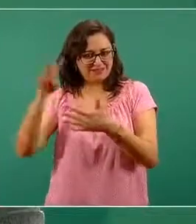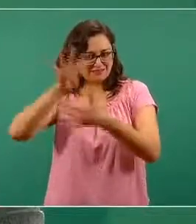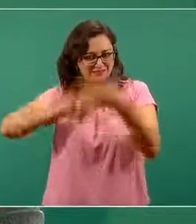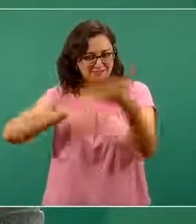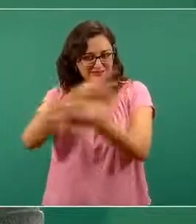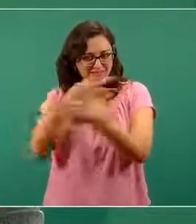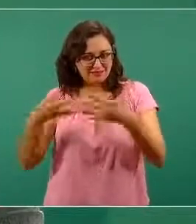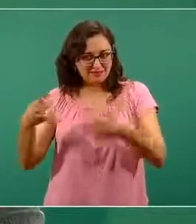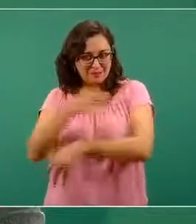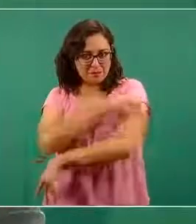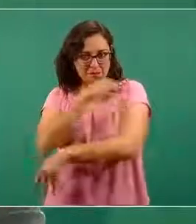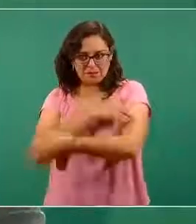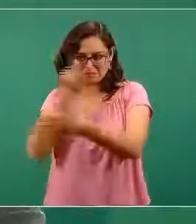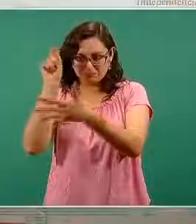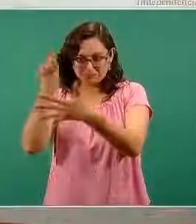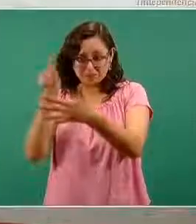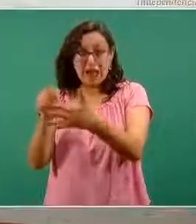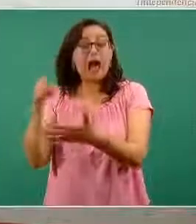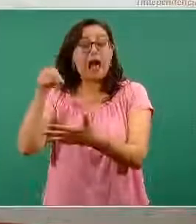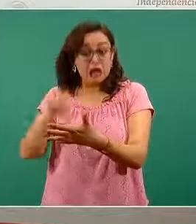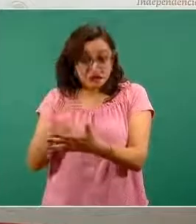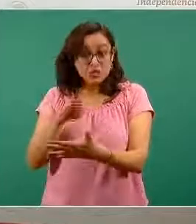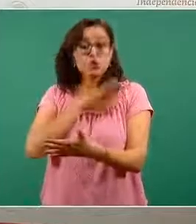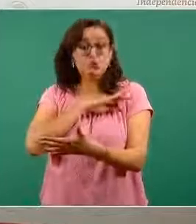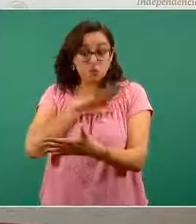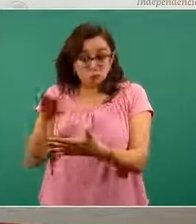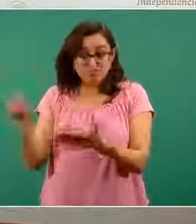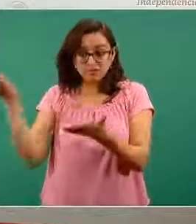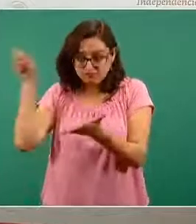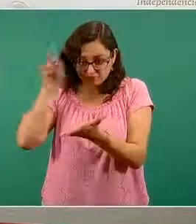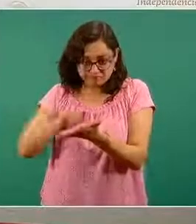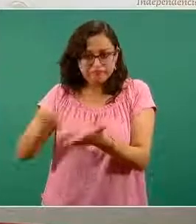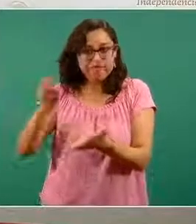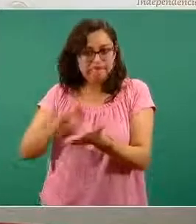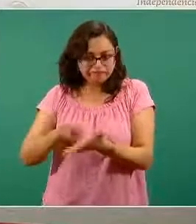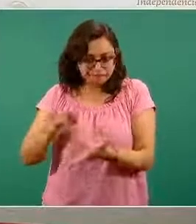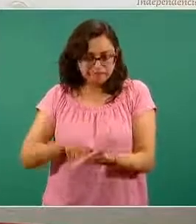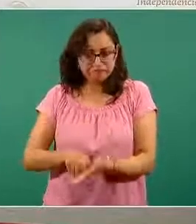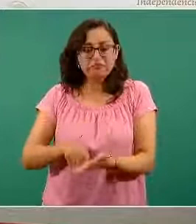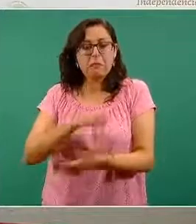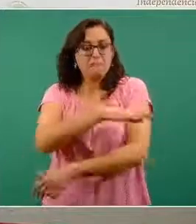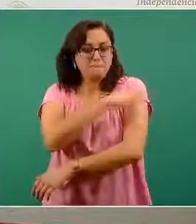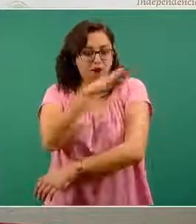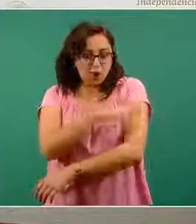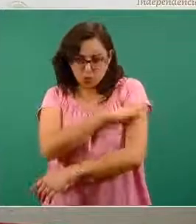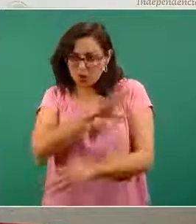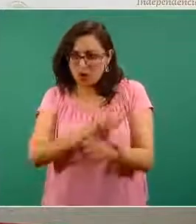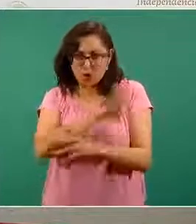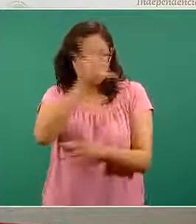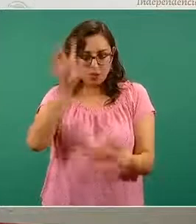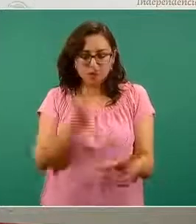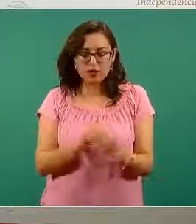aplicando, la fecha, el laboratorio del que se trata, el lote de